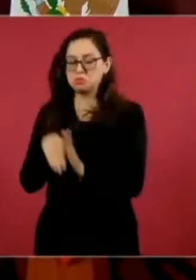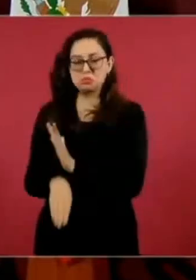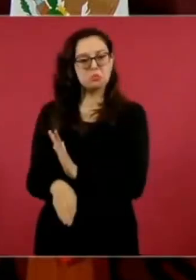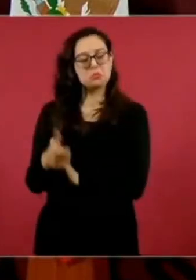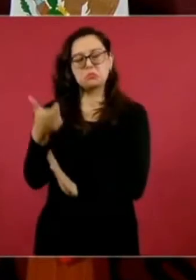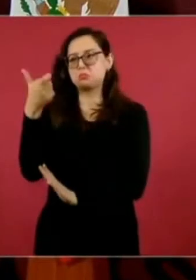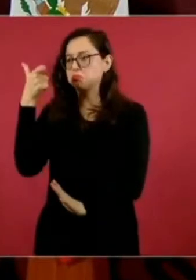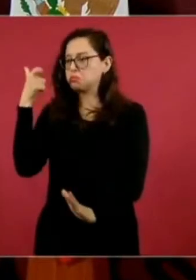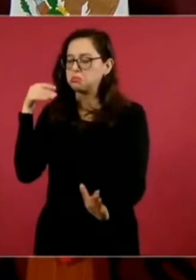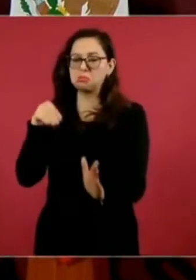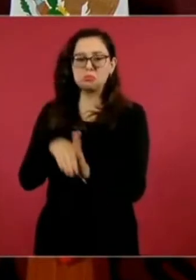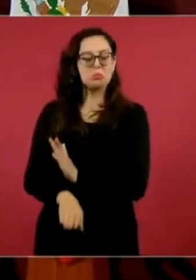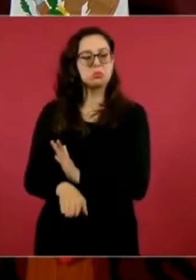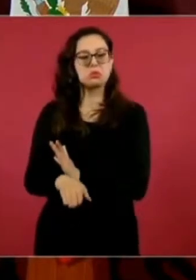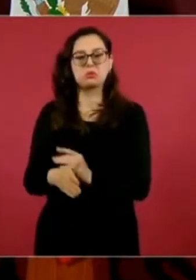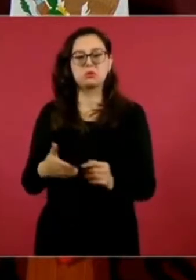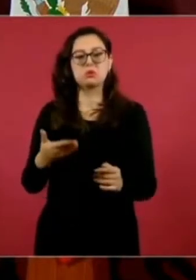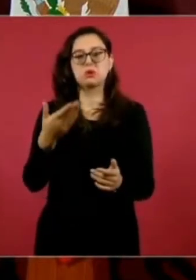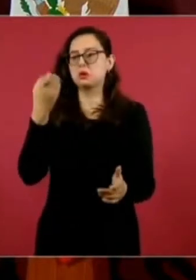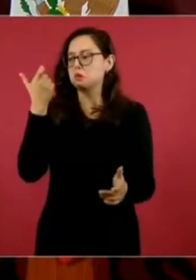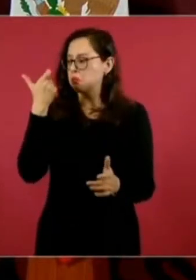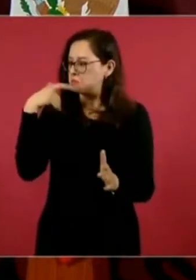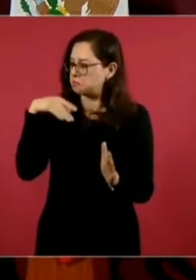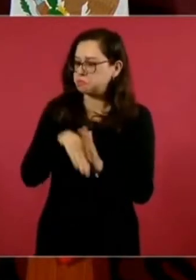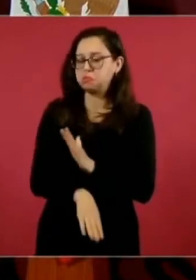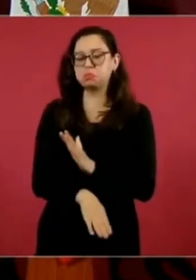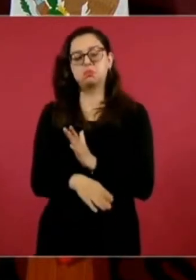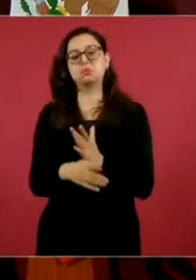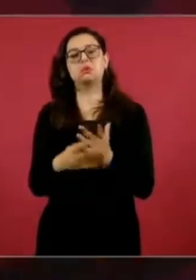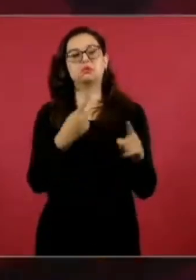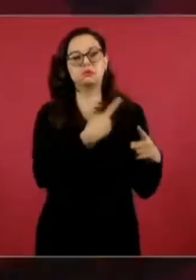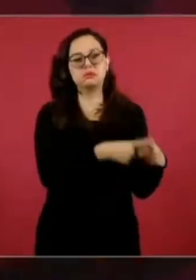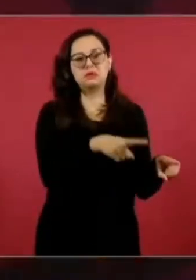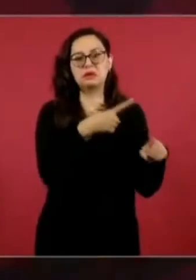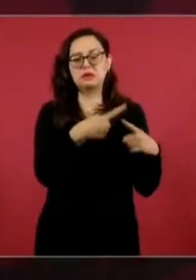de evaluación, Salinas, de evaluación.